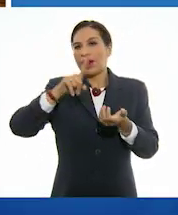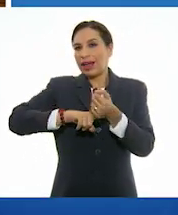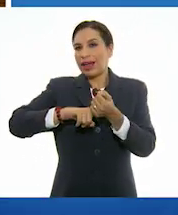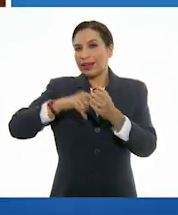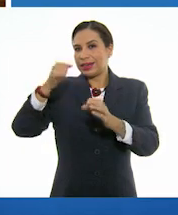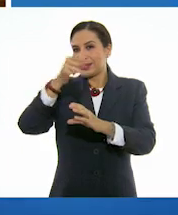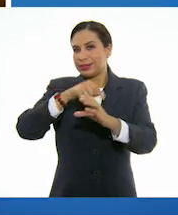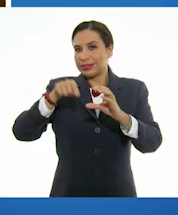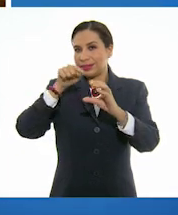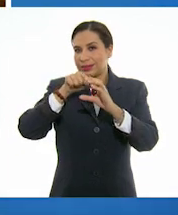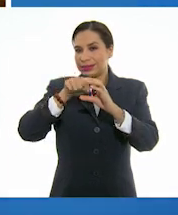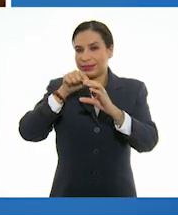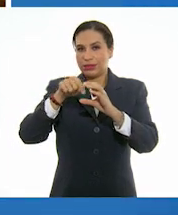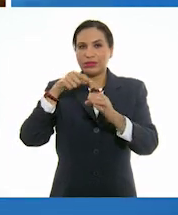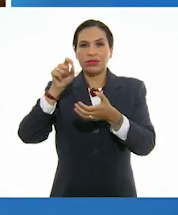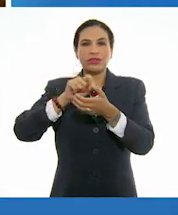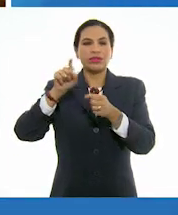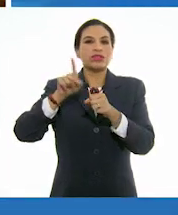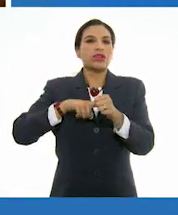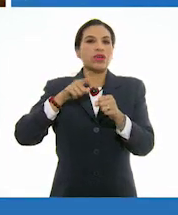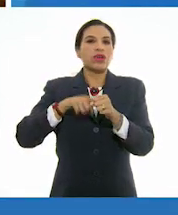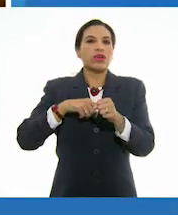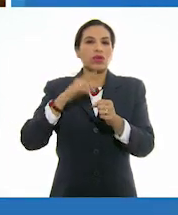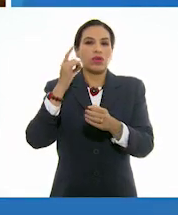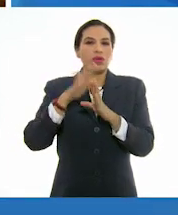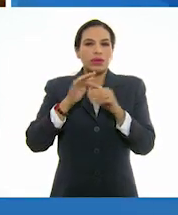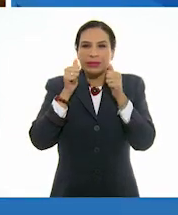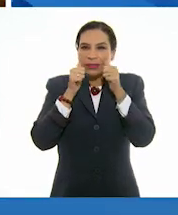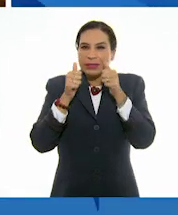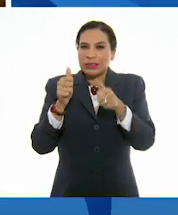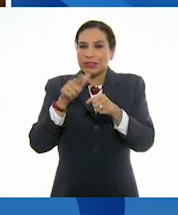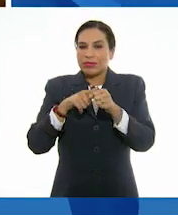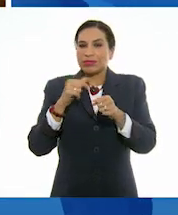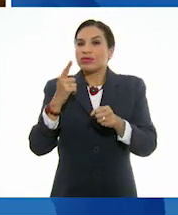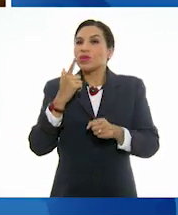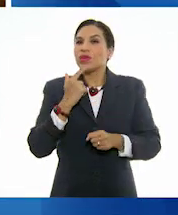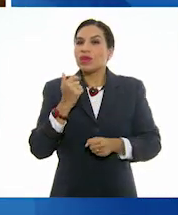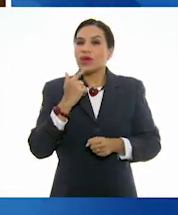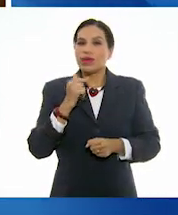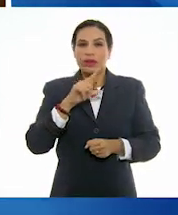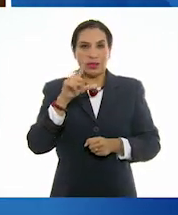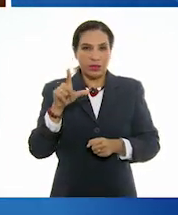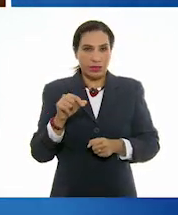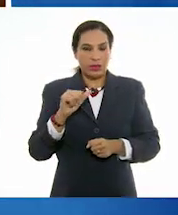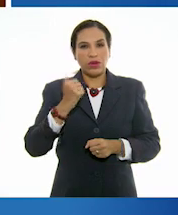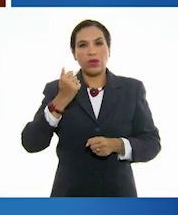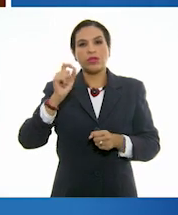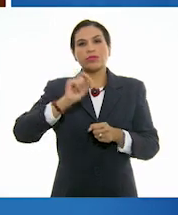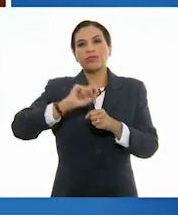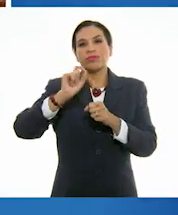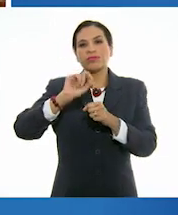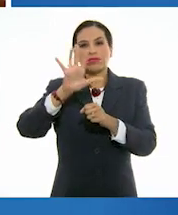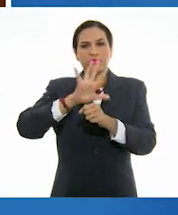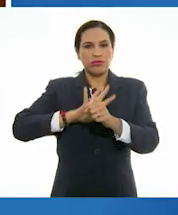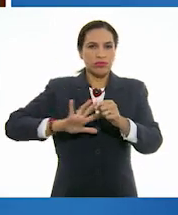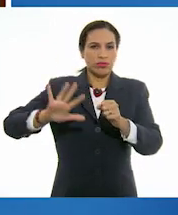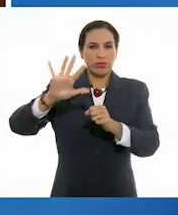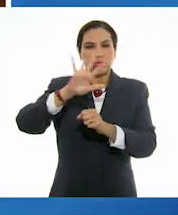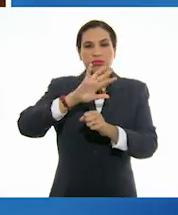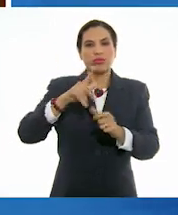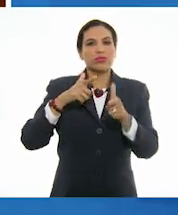centro. Así que la pinté de un color muy llamativo, rojo. Después coloreé lo demás